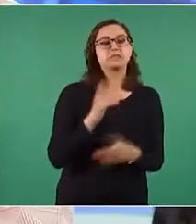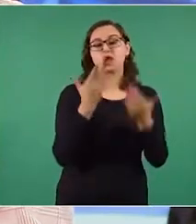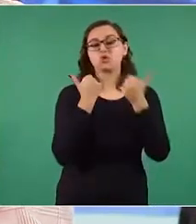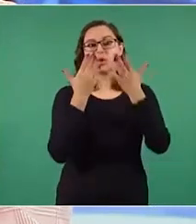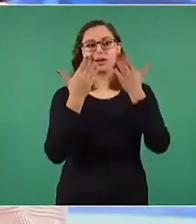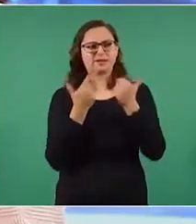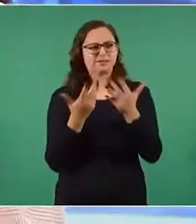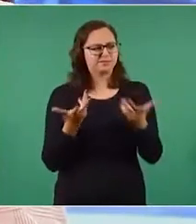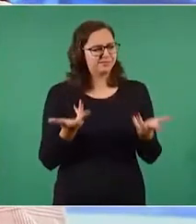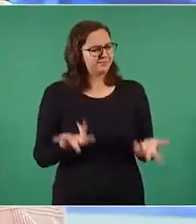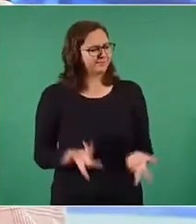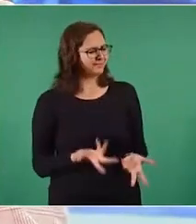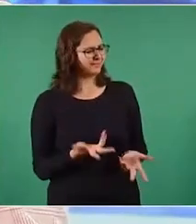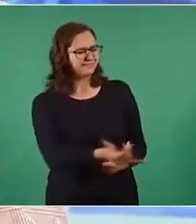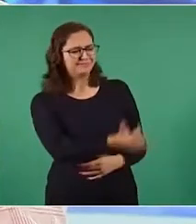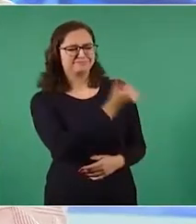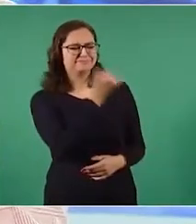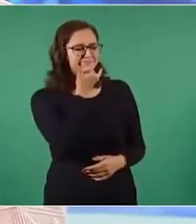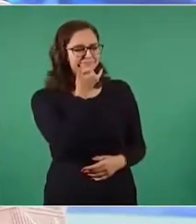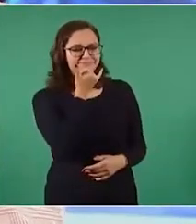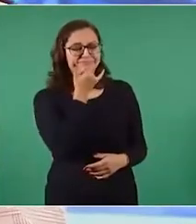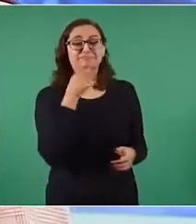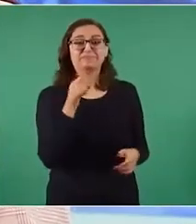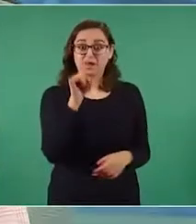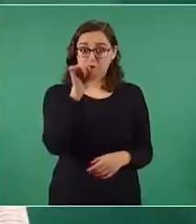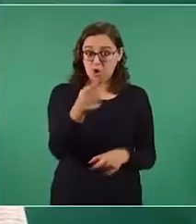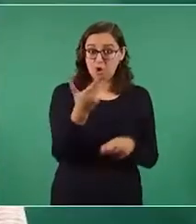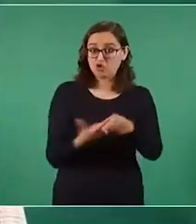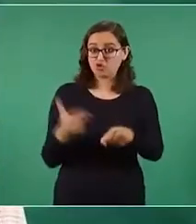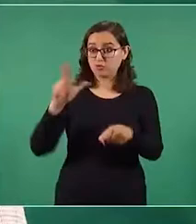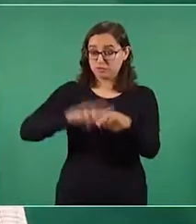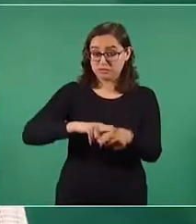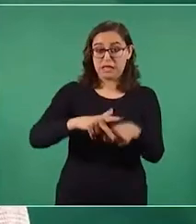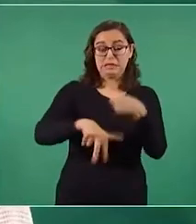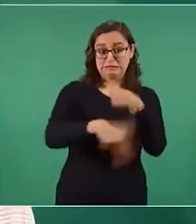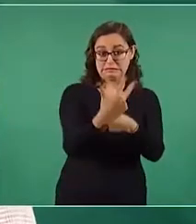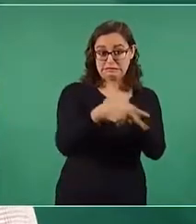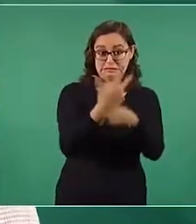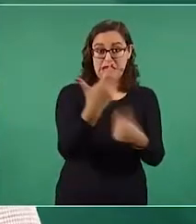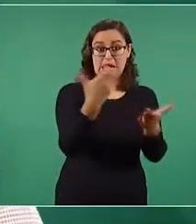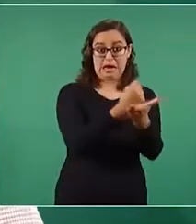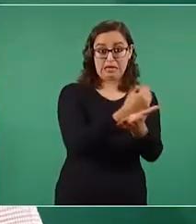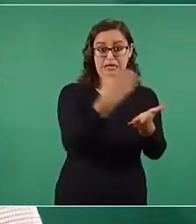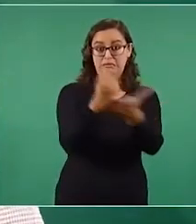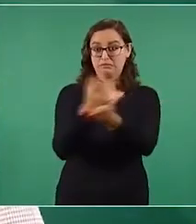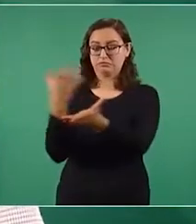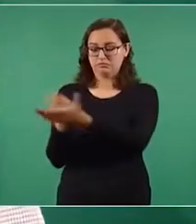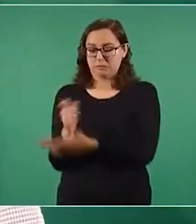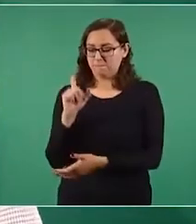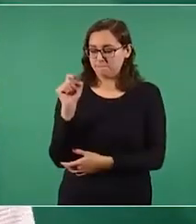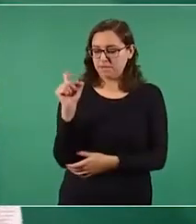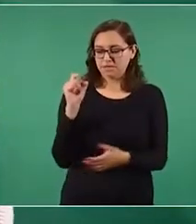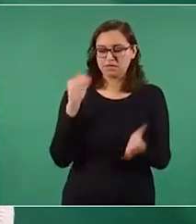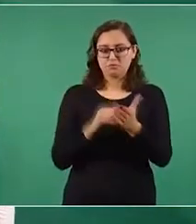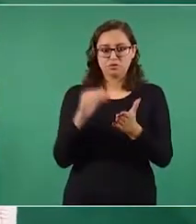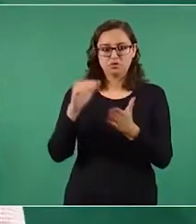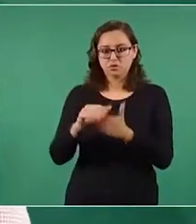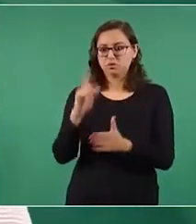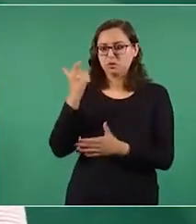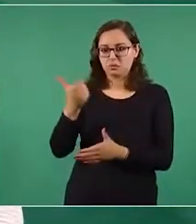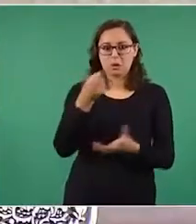uno de los 13 hospitales públicos ganadores del sorteo en 2020 recibió 20 millones de pesos.